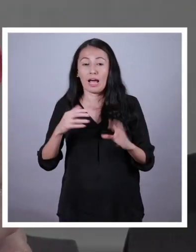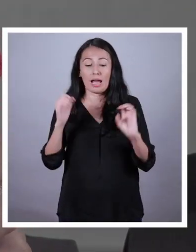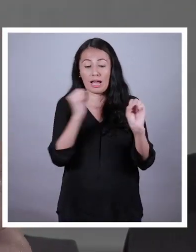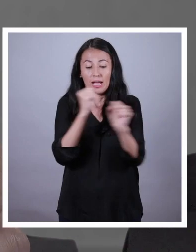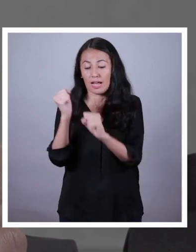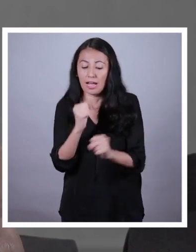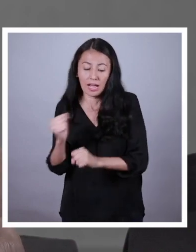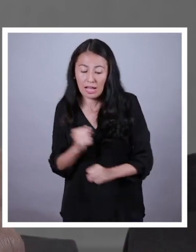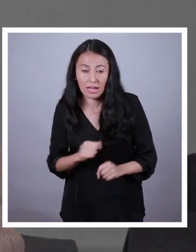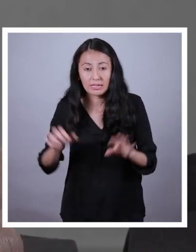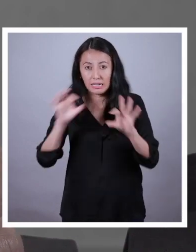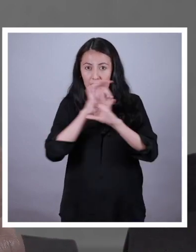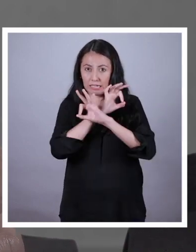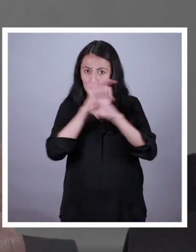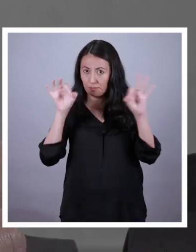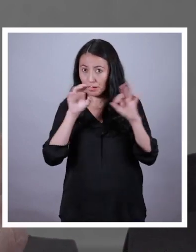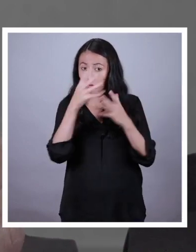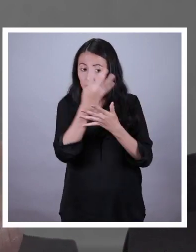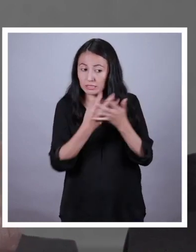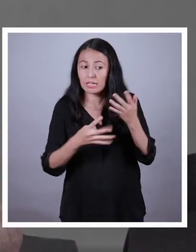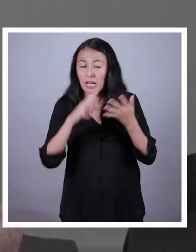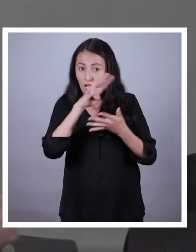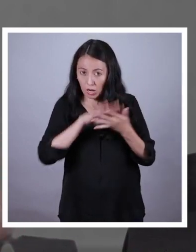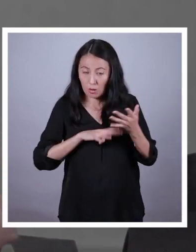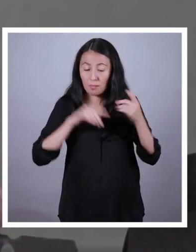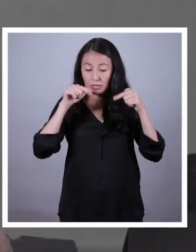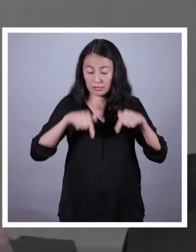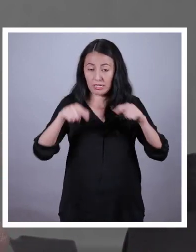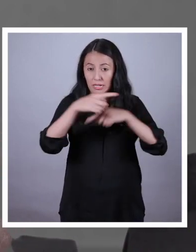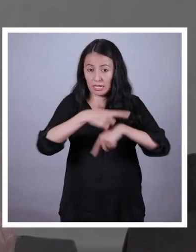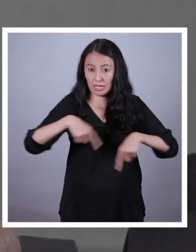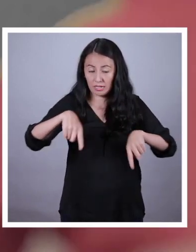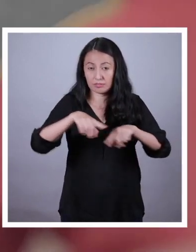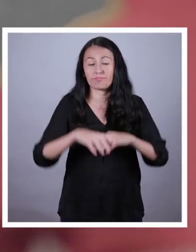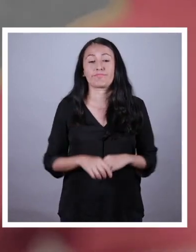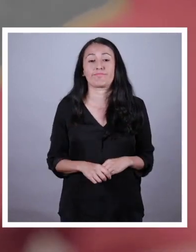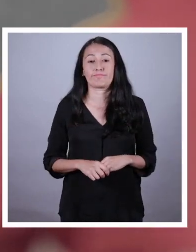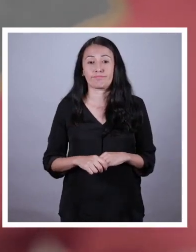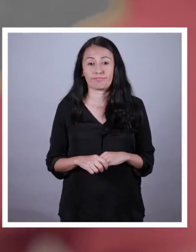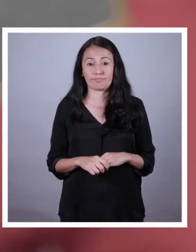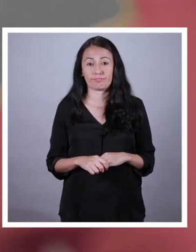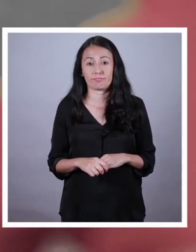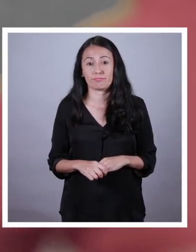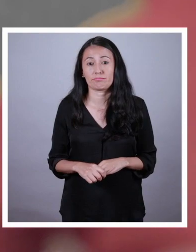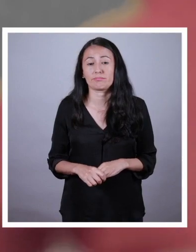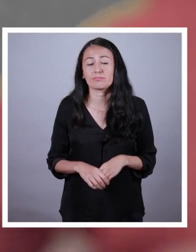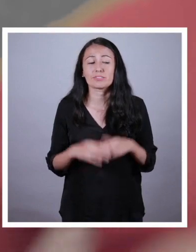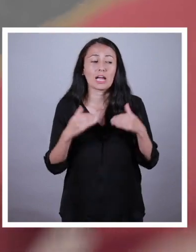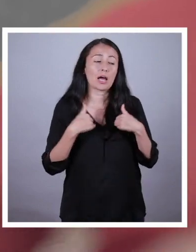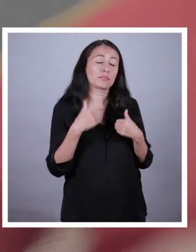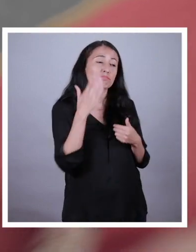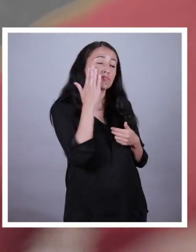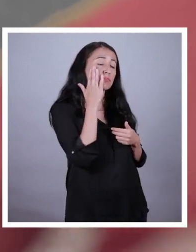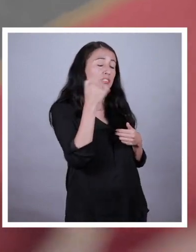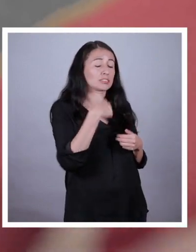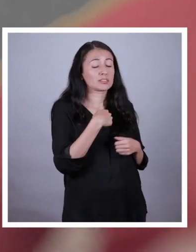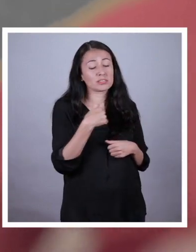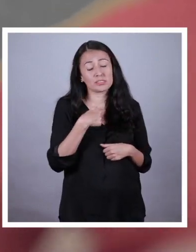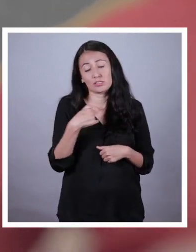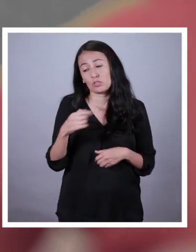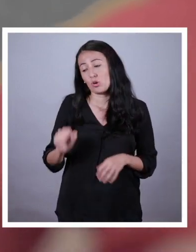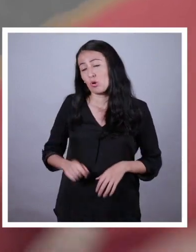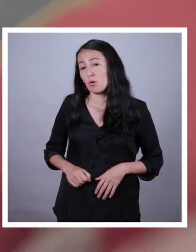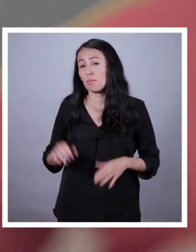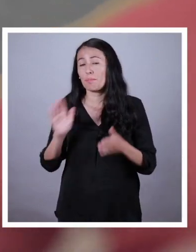juguetes Recuerden que hicimos el horario para que estas cosas no pasen Sí, me tocaba a mí, perdón, me quedé